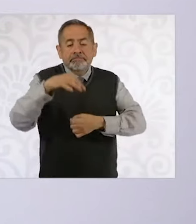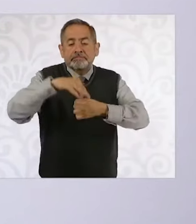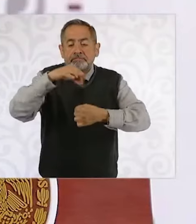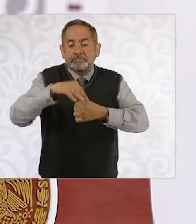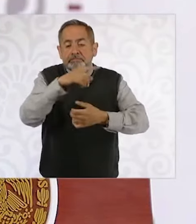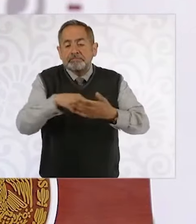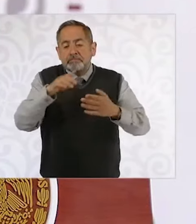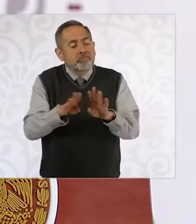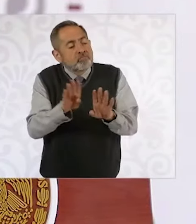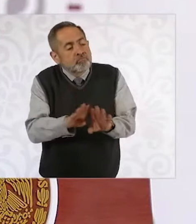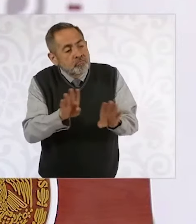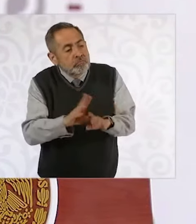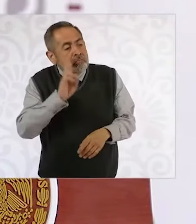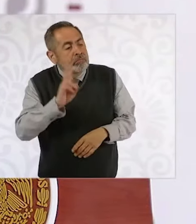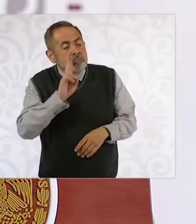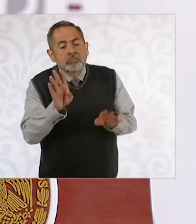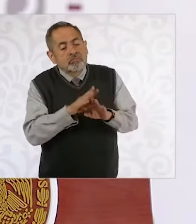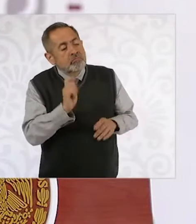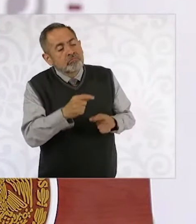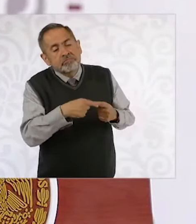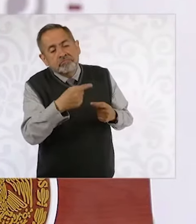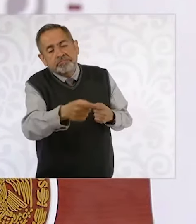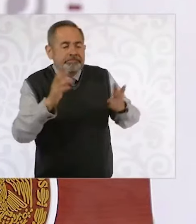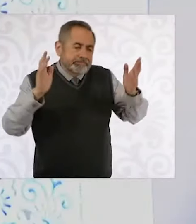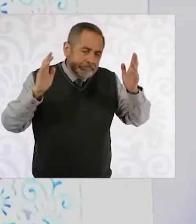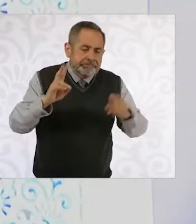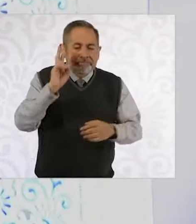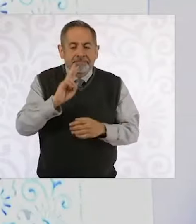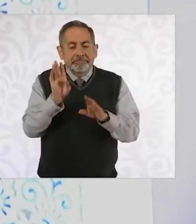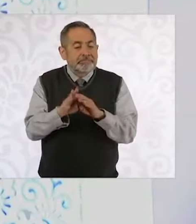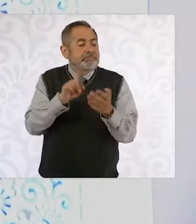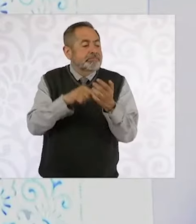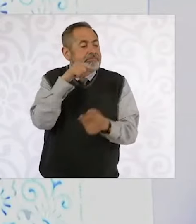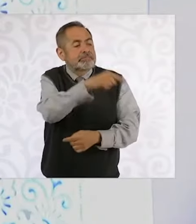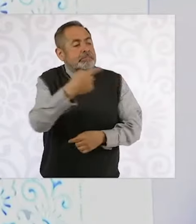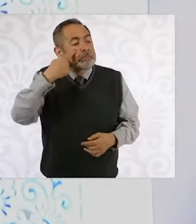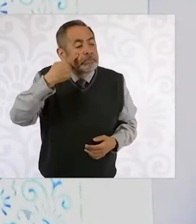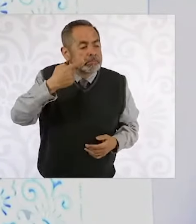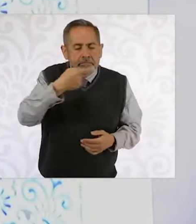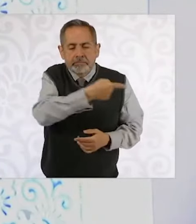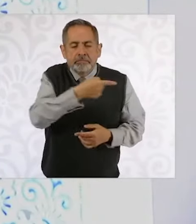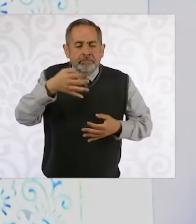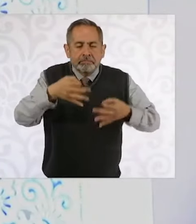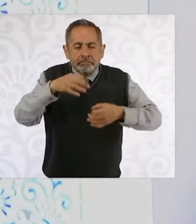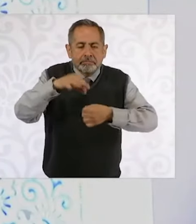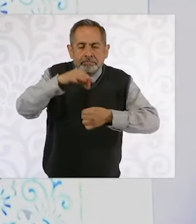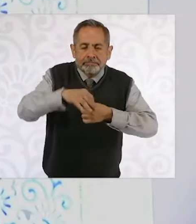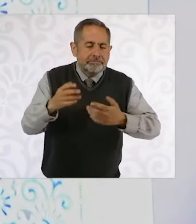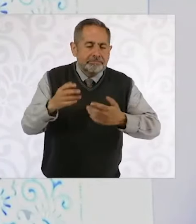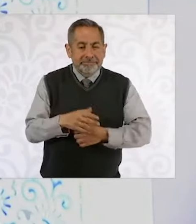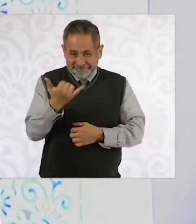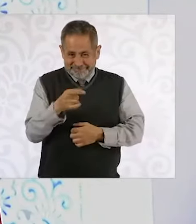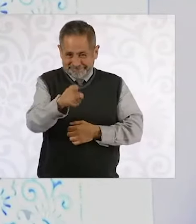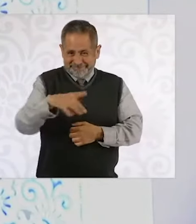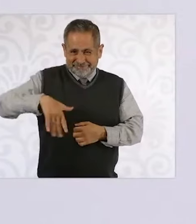y las ministras. Vamos a ver cómo votan. Y sobre la renuncia,